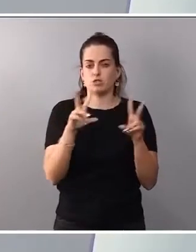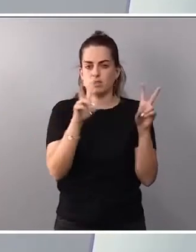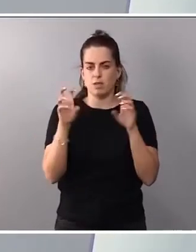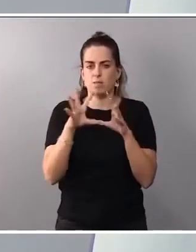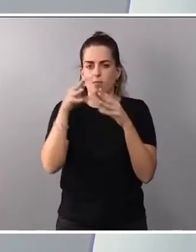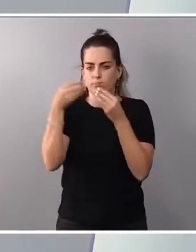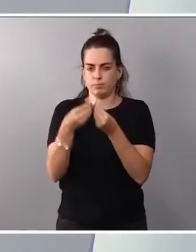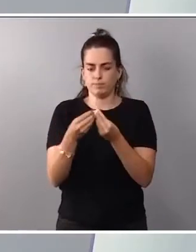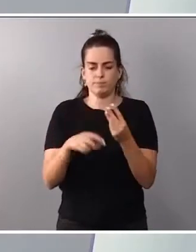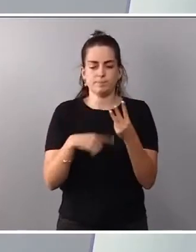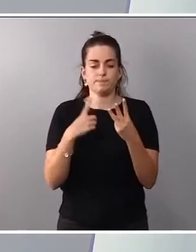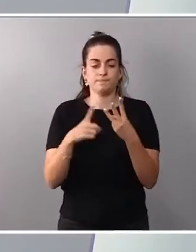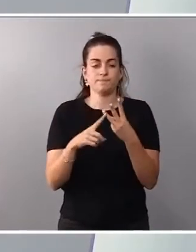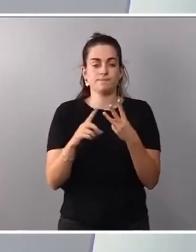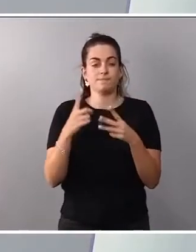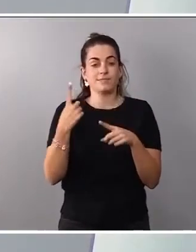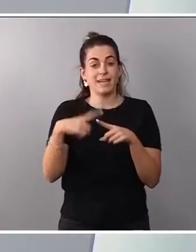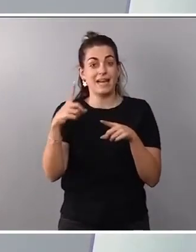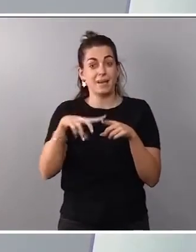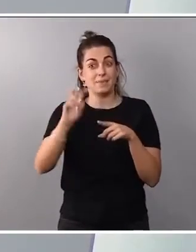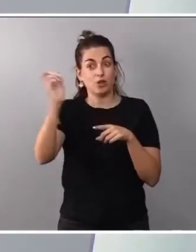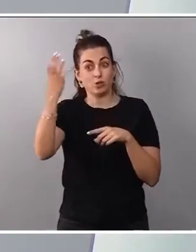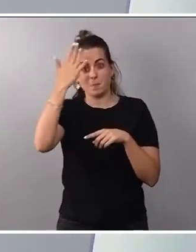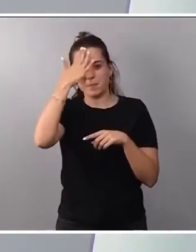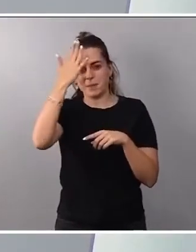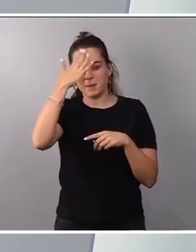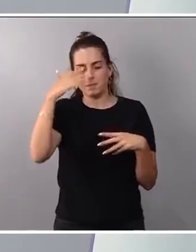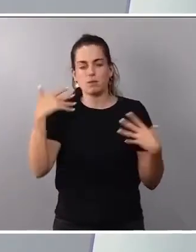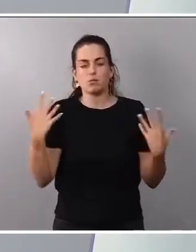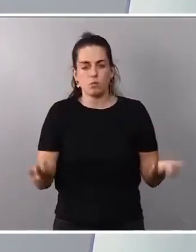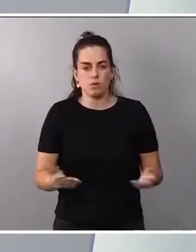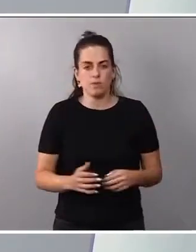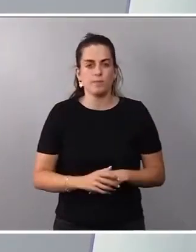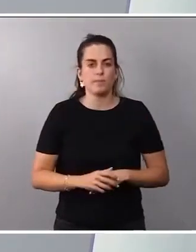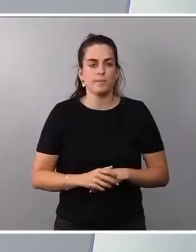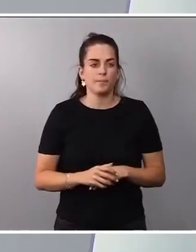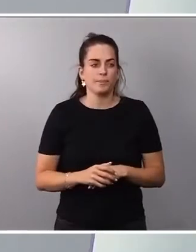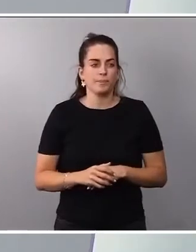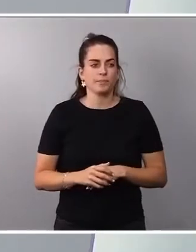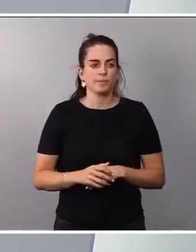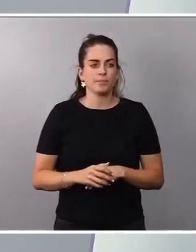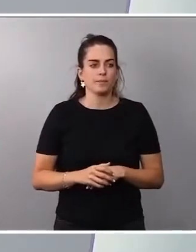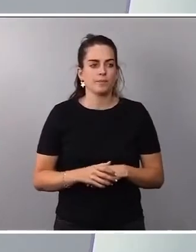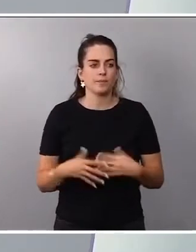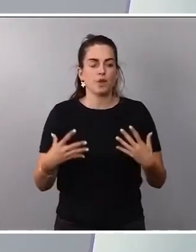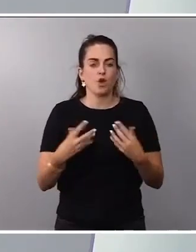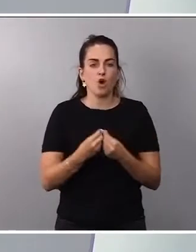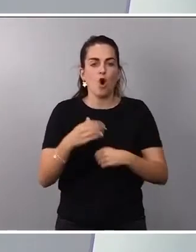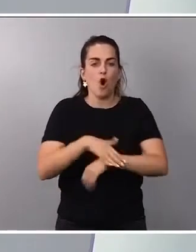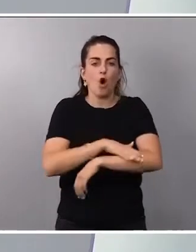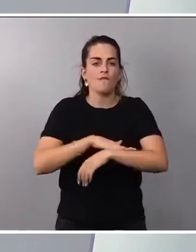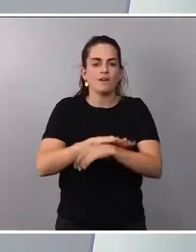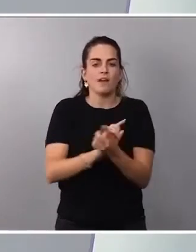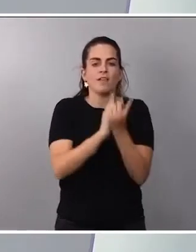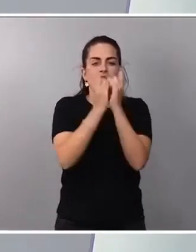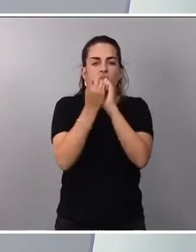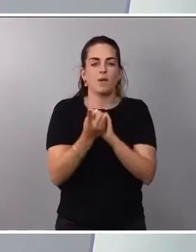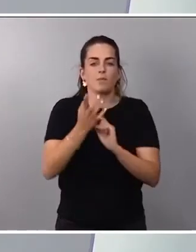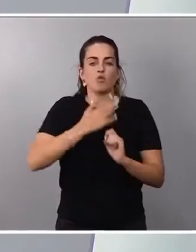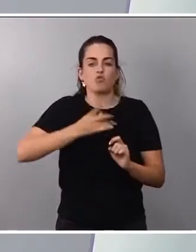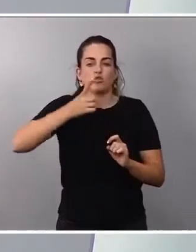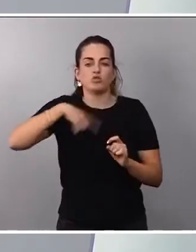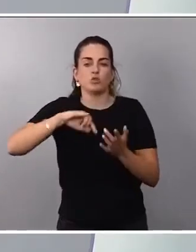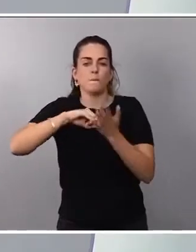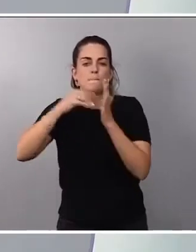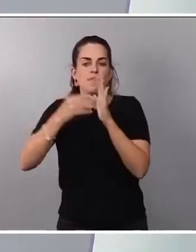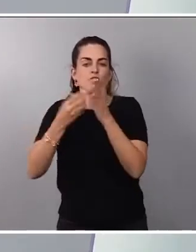principal es que, con el cambio de la gobernanza, incorporamos el método abierto de